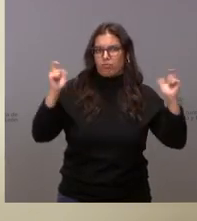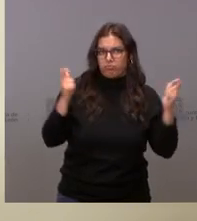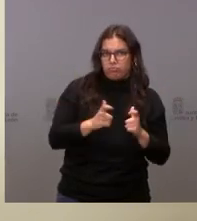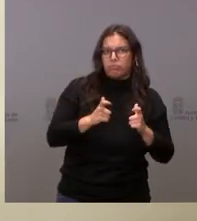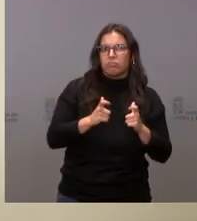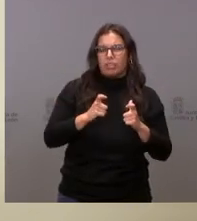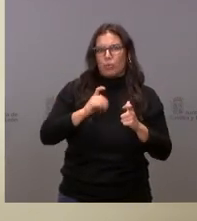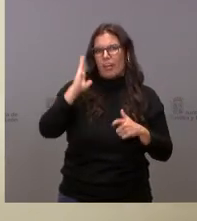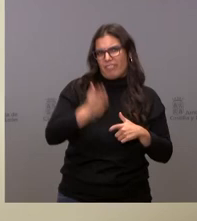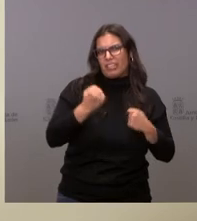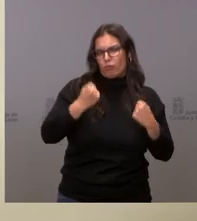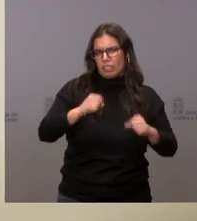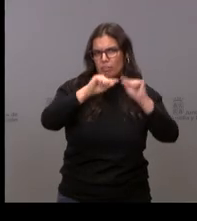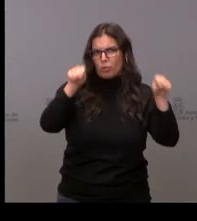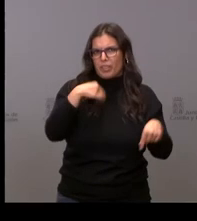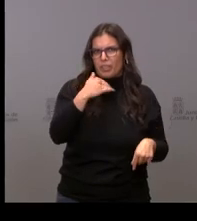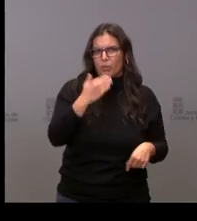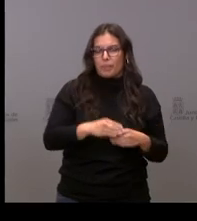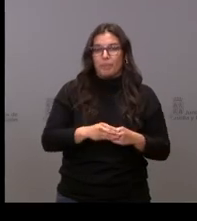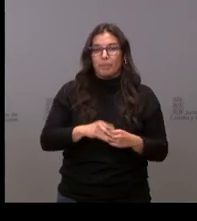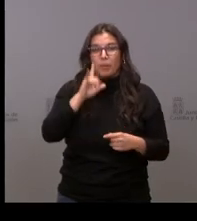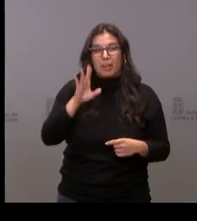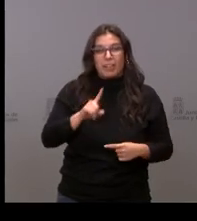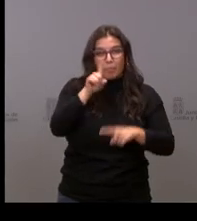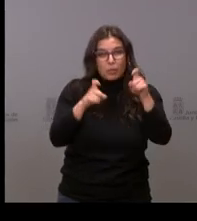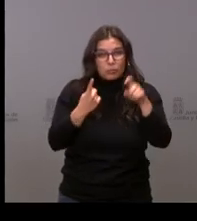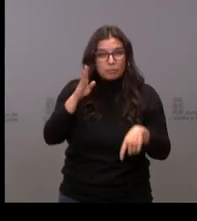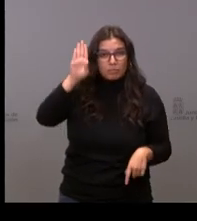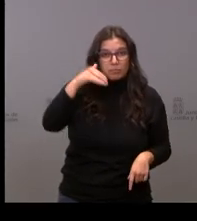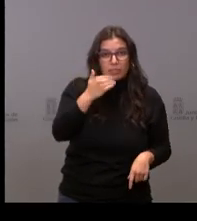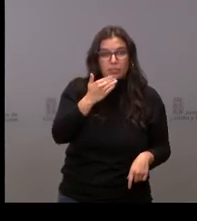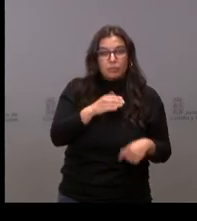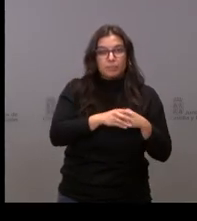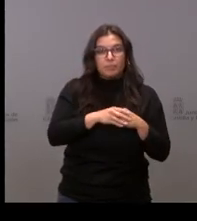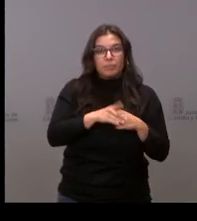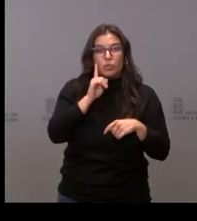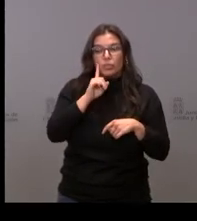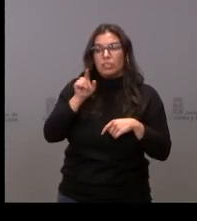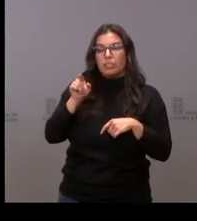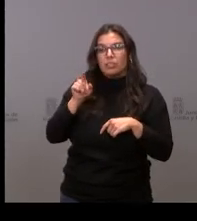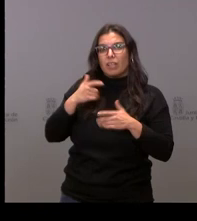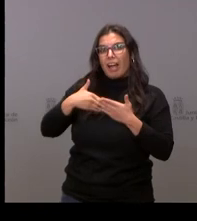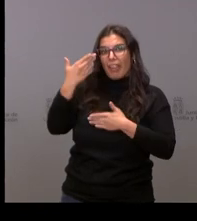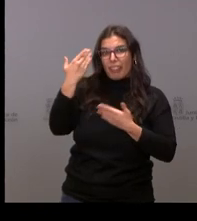tan castigada como Zamora creo que hay alguna pregunta más no sé si Martín de la Gaceta